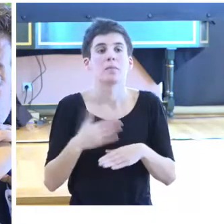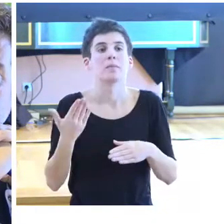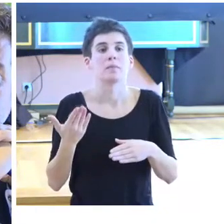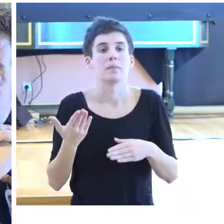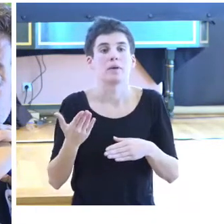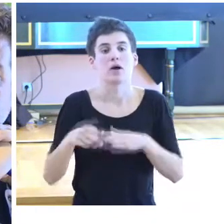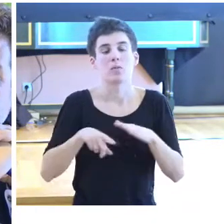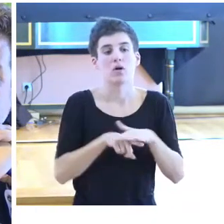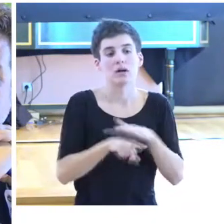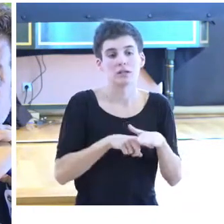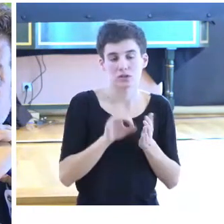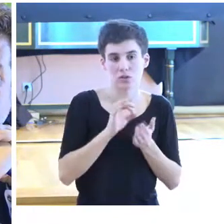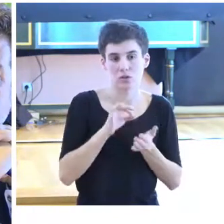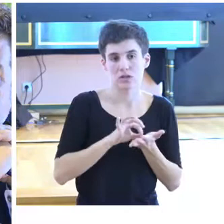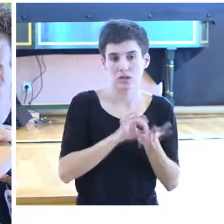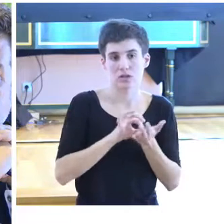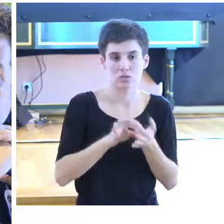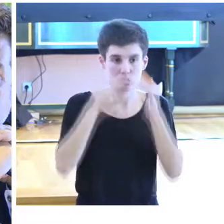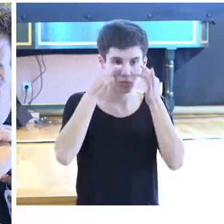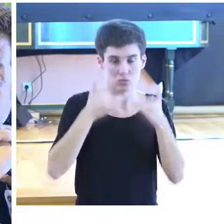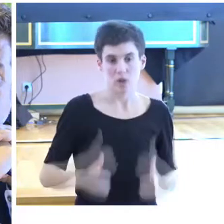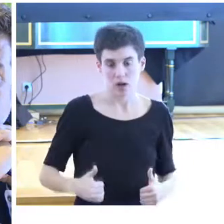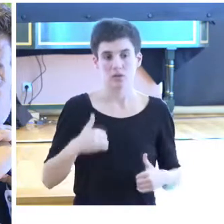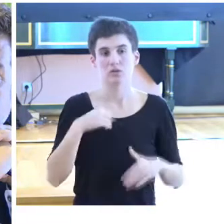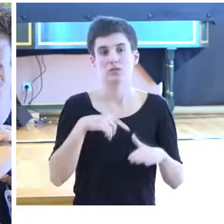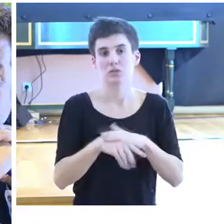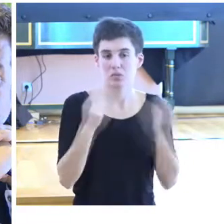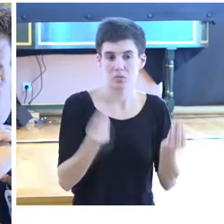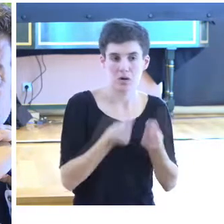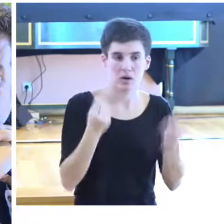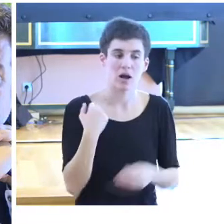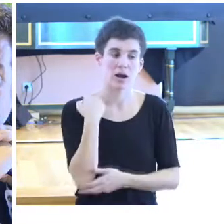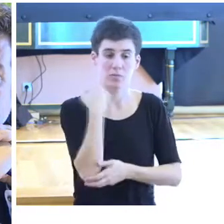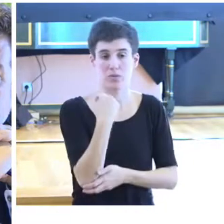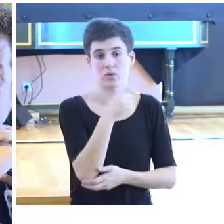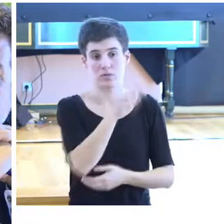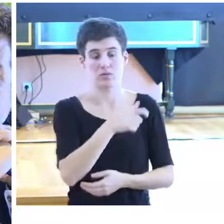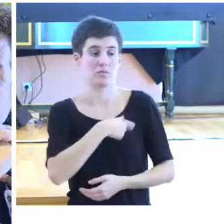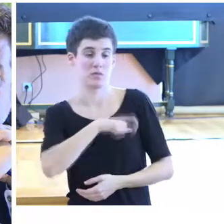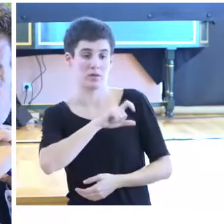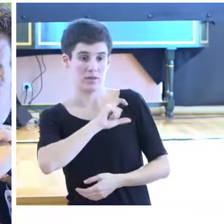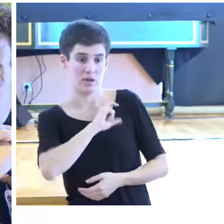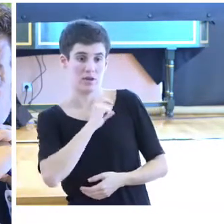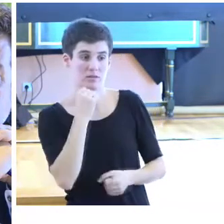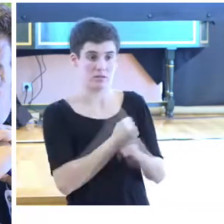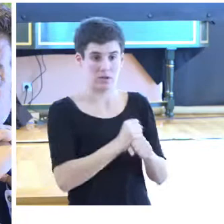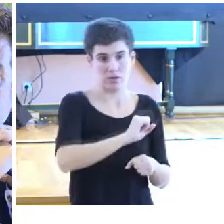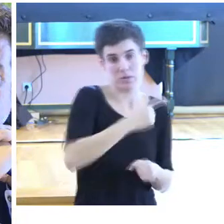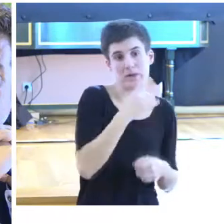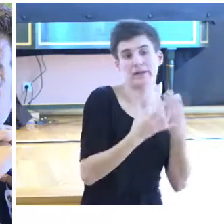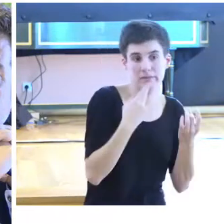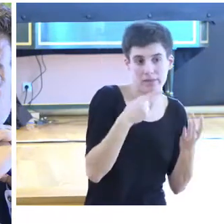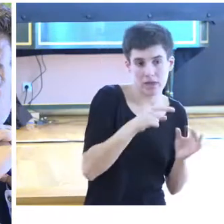en la gestión de los recursos humanos, apoyo operativo a los policías que sí que están en primera actividad y, además,